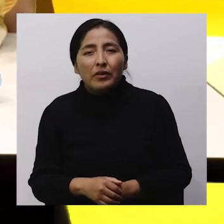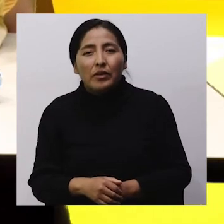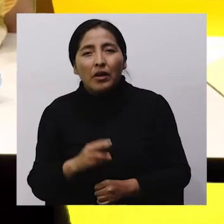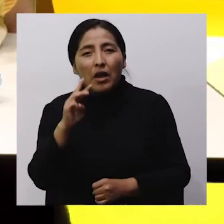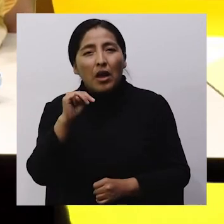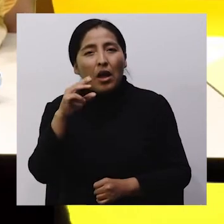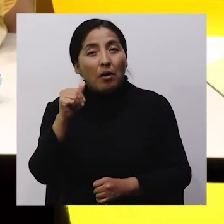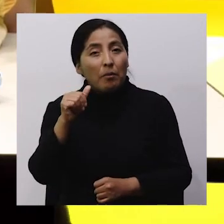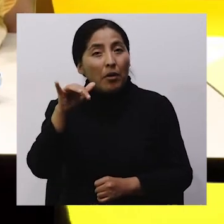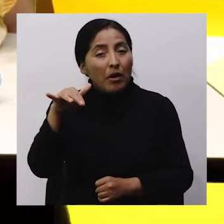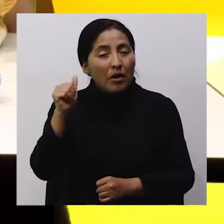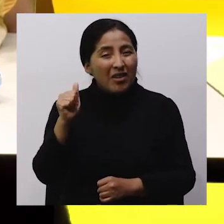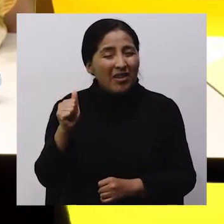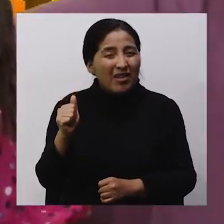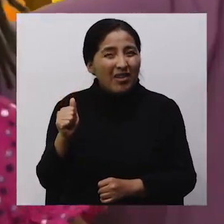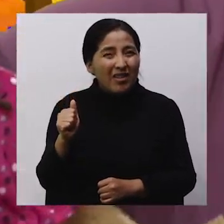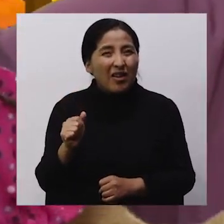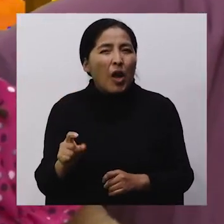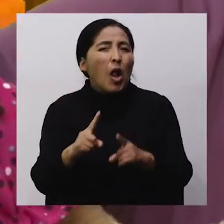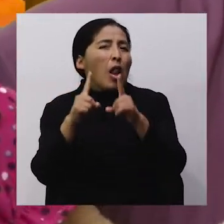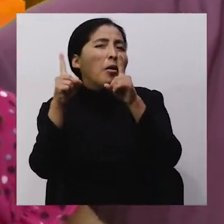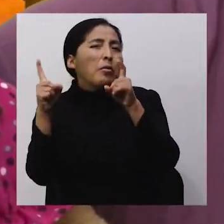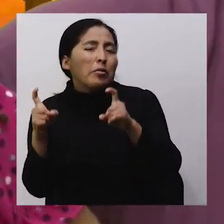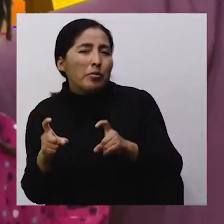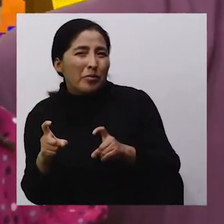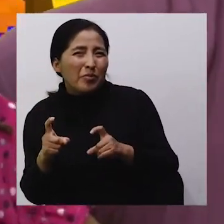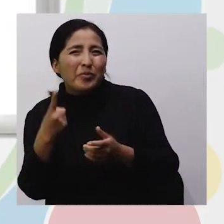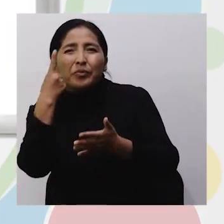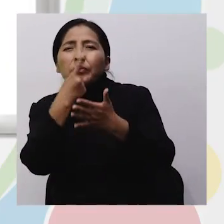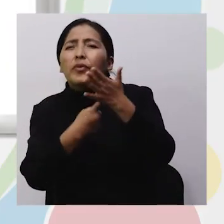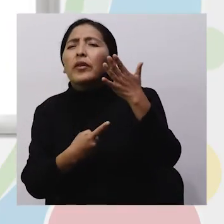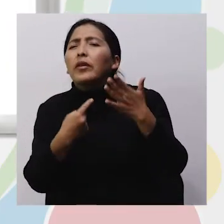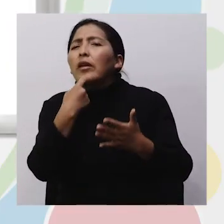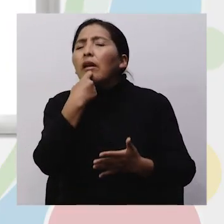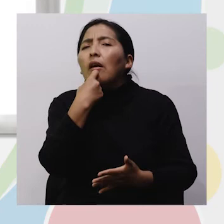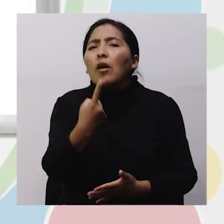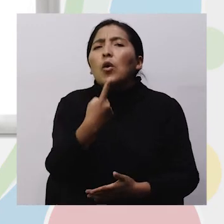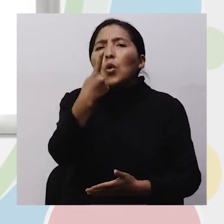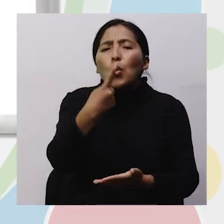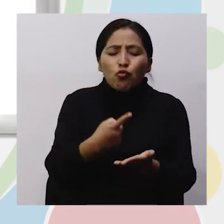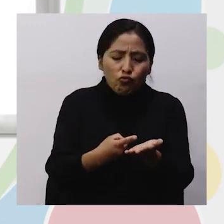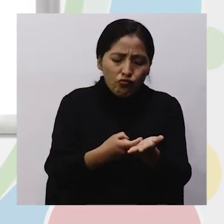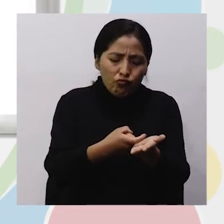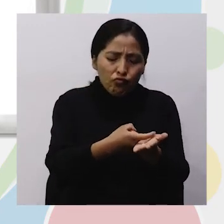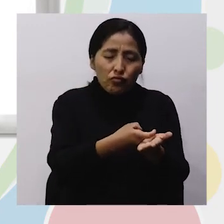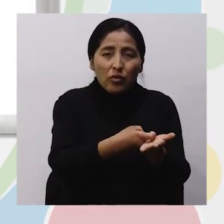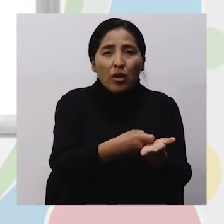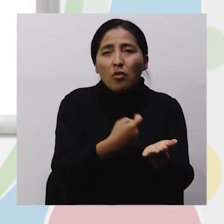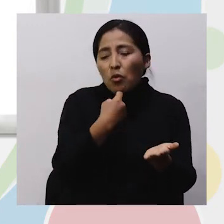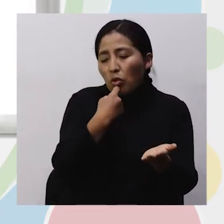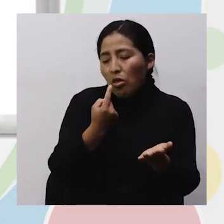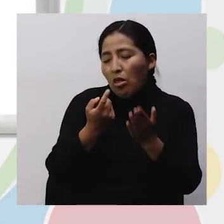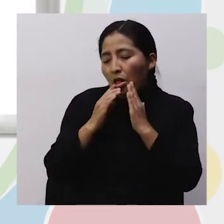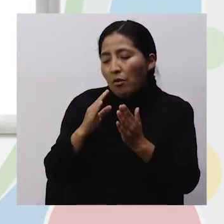Maya Es otra preguntita ¿Qué le dice un gusano a otro gusano?